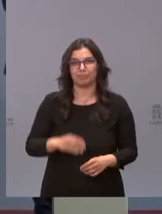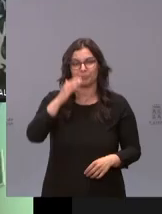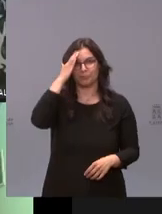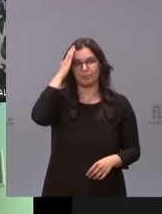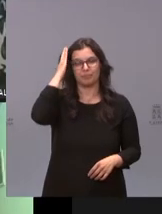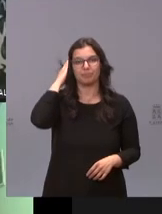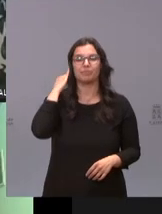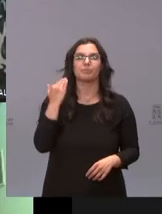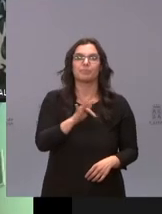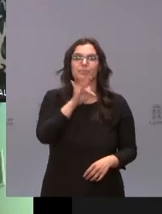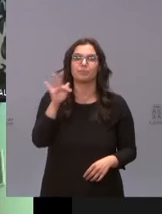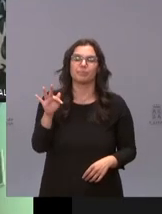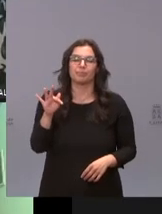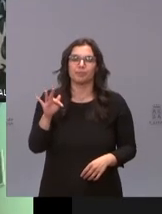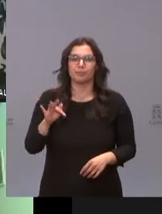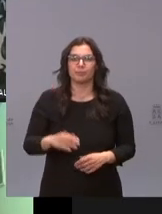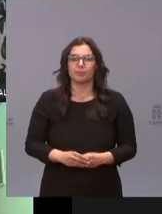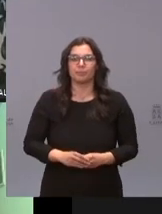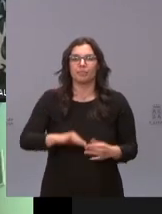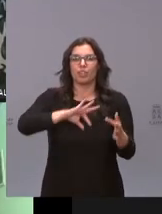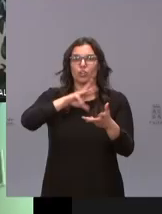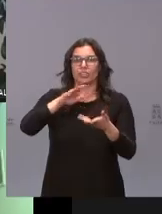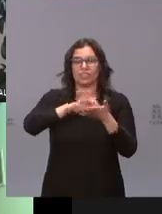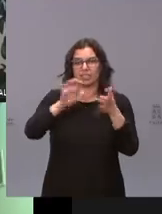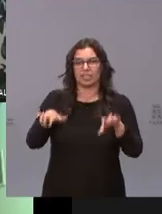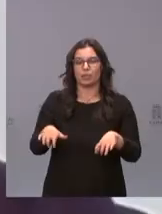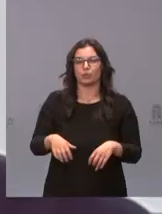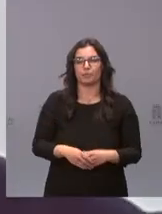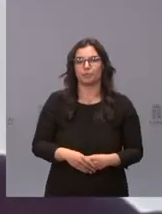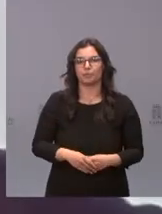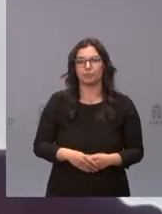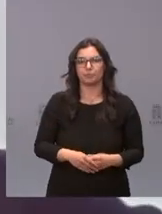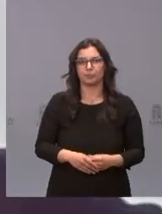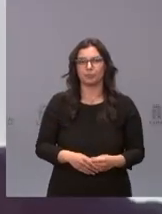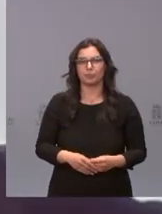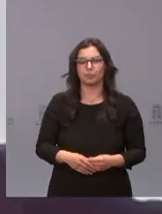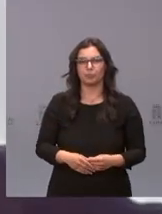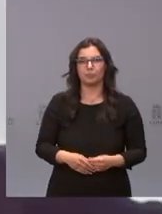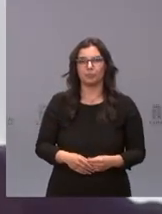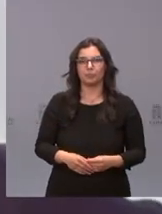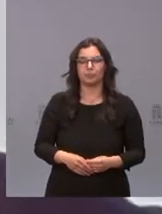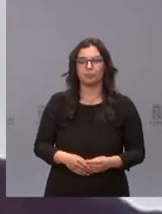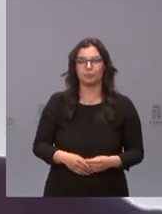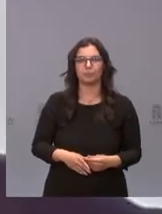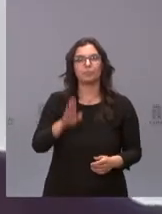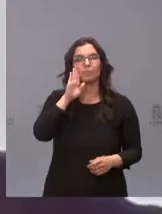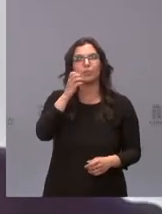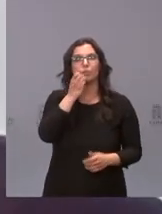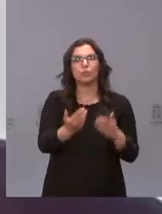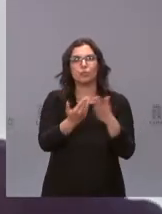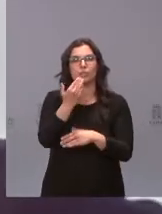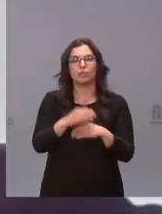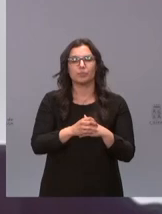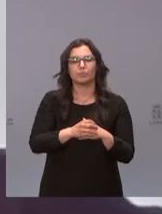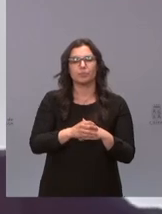Pregunta ahora Alvar Salvador de Noticias Castilla y León cuando quieras Alvar Hola buenos días bueno